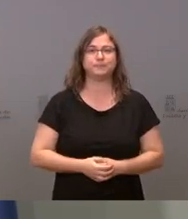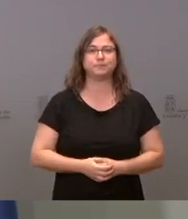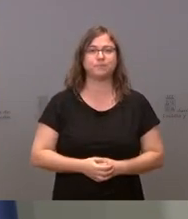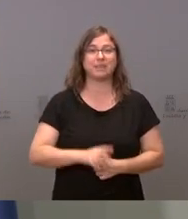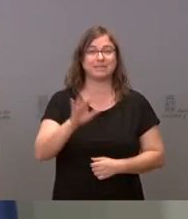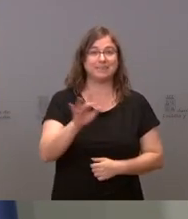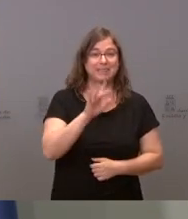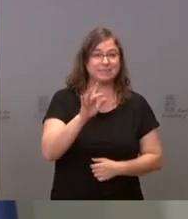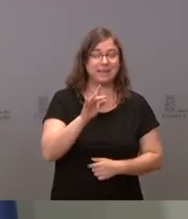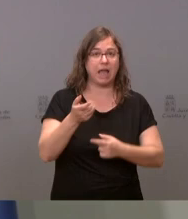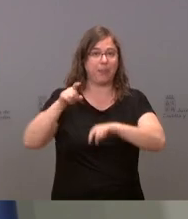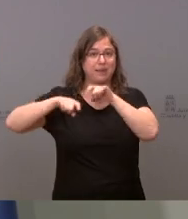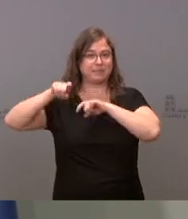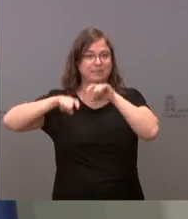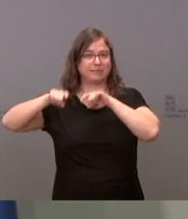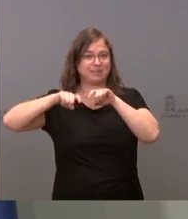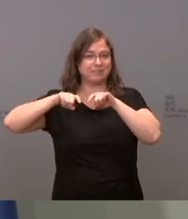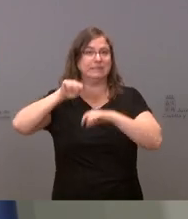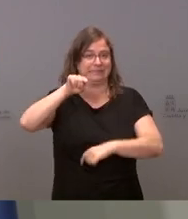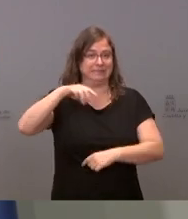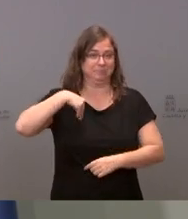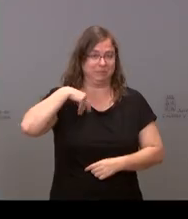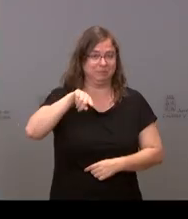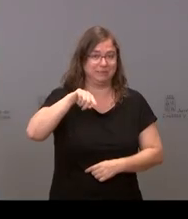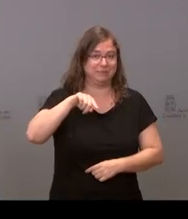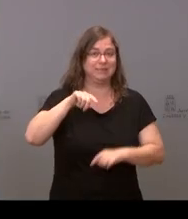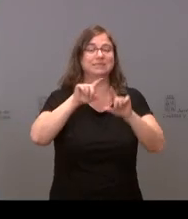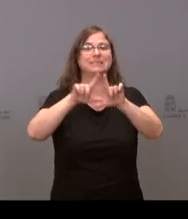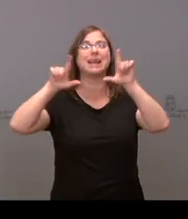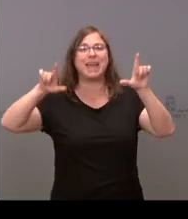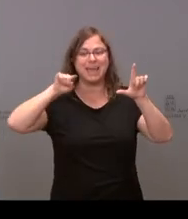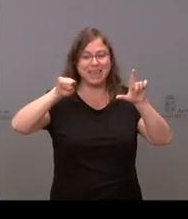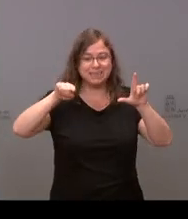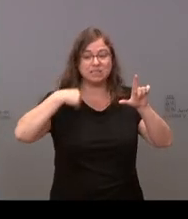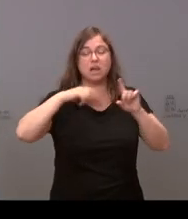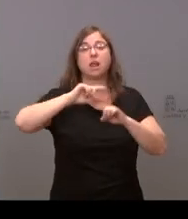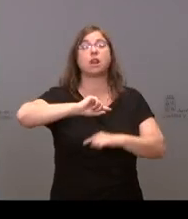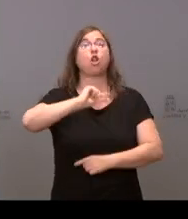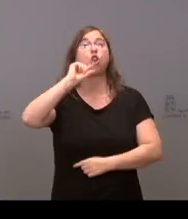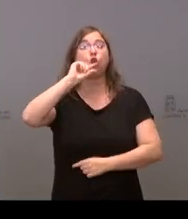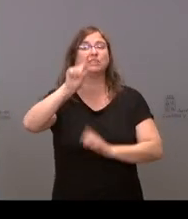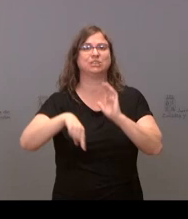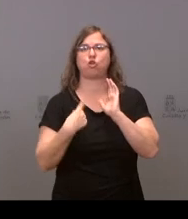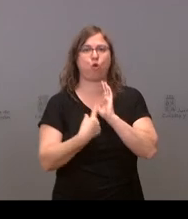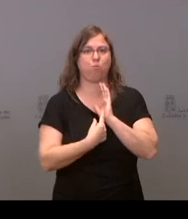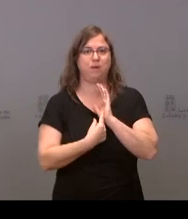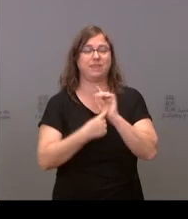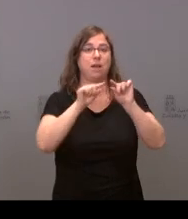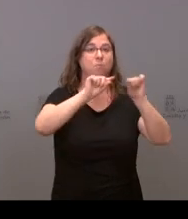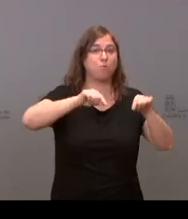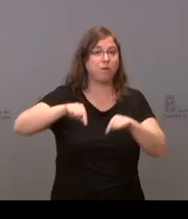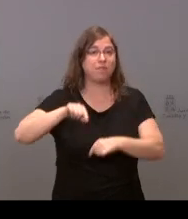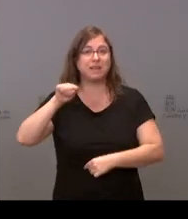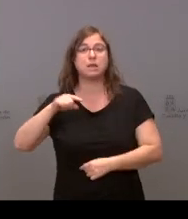la otra, bueno, más atrás, atrás, atrás, atrás, ahí, ahí. La siguiente. Estas son dosis completas por provincia, pase siguiente, y estas son